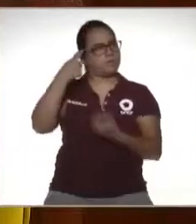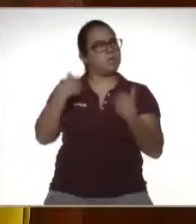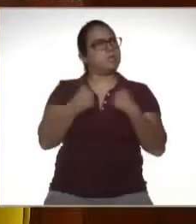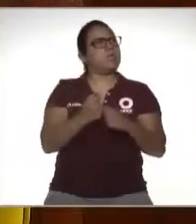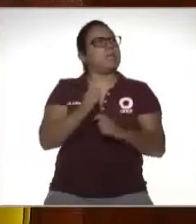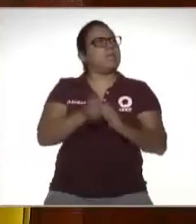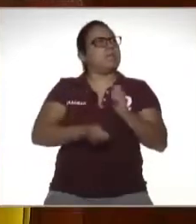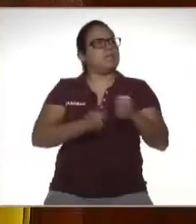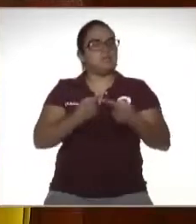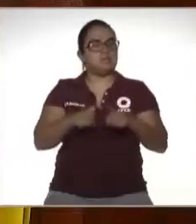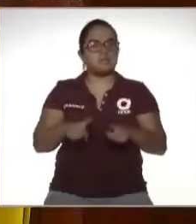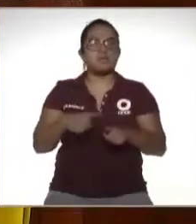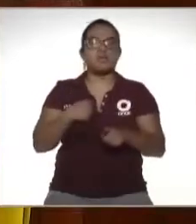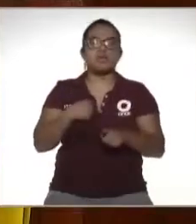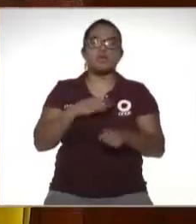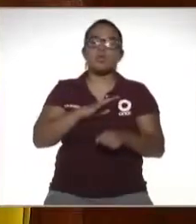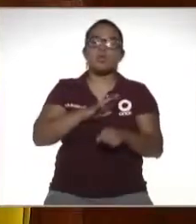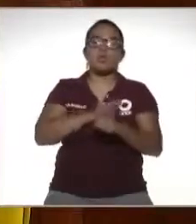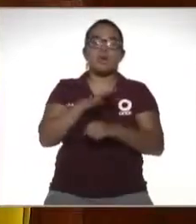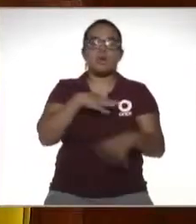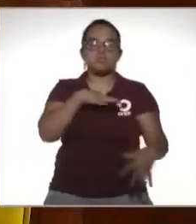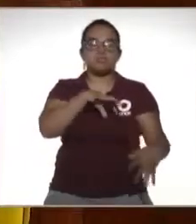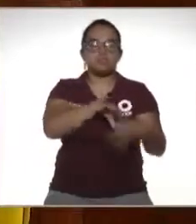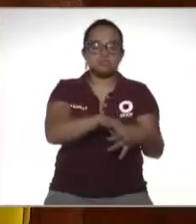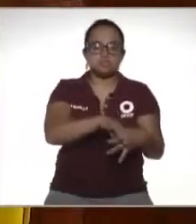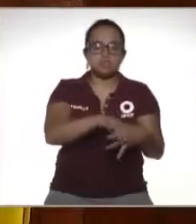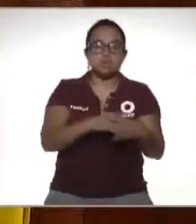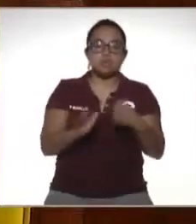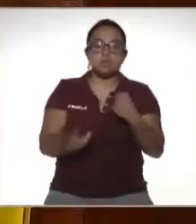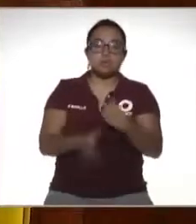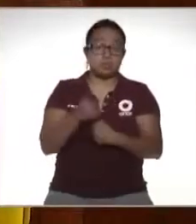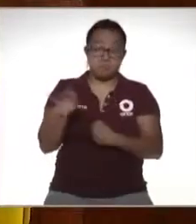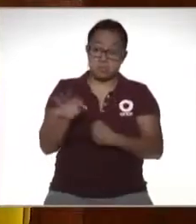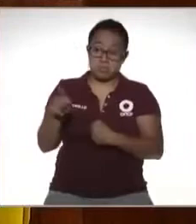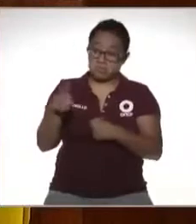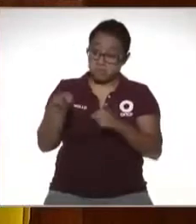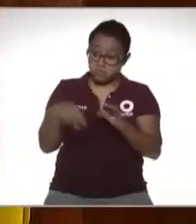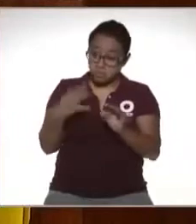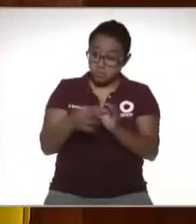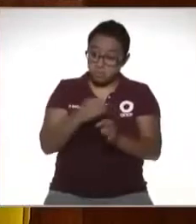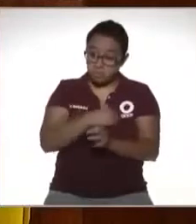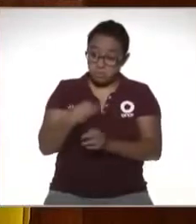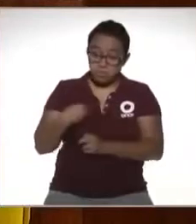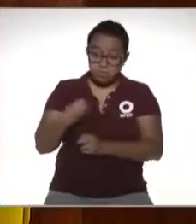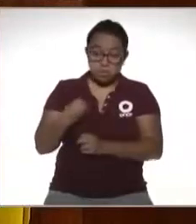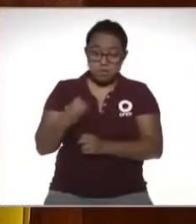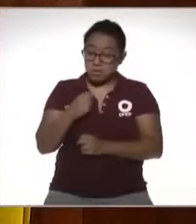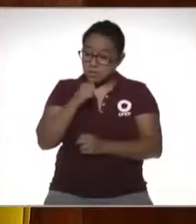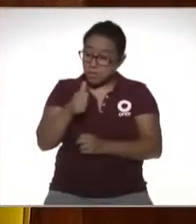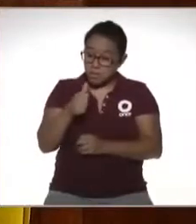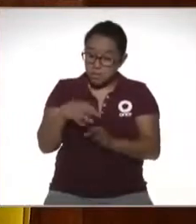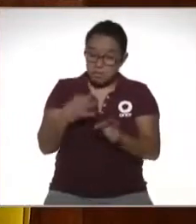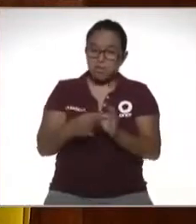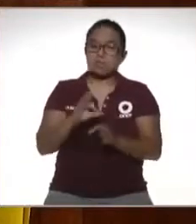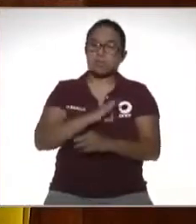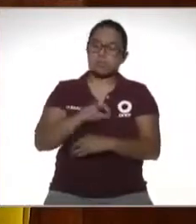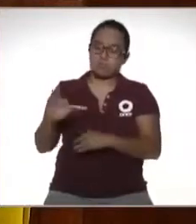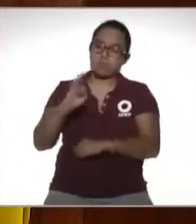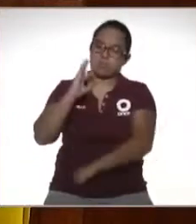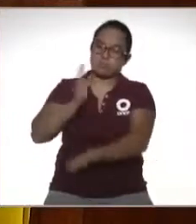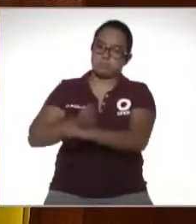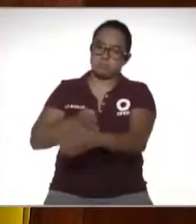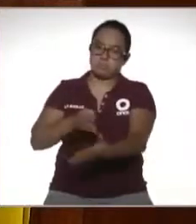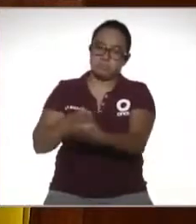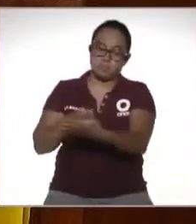situación y saber a qué obligación estamos sujetos porque el incumplimiento de cualquier obligación nos puede traer una sanción e